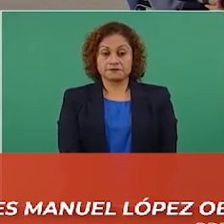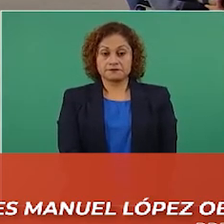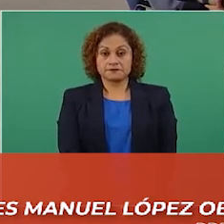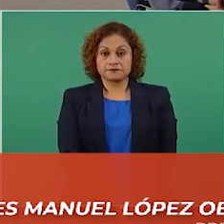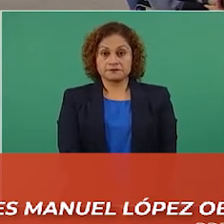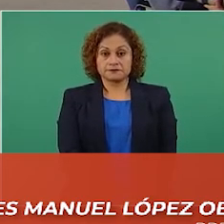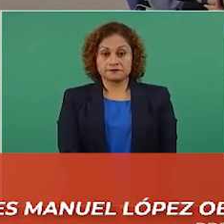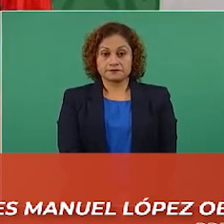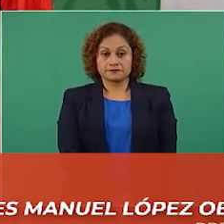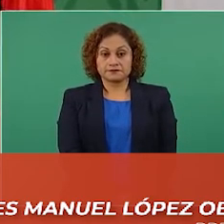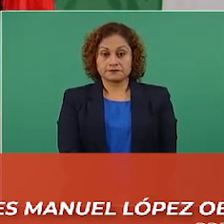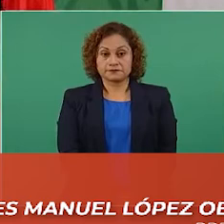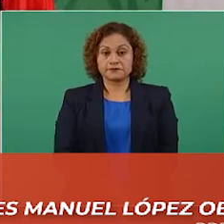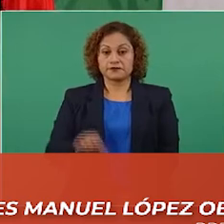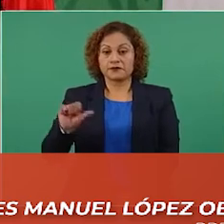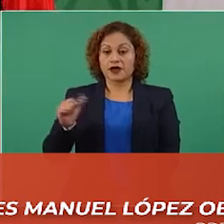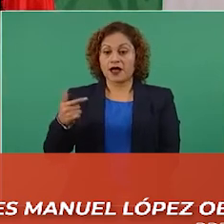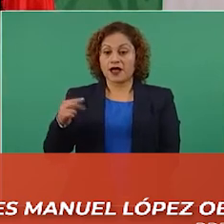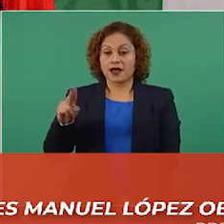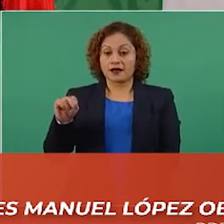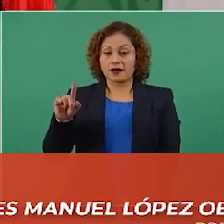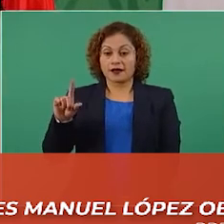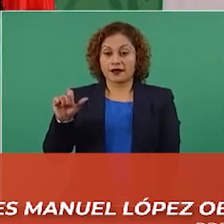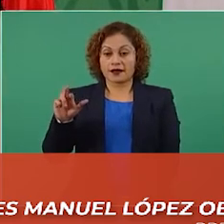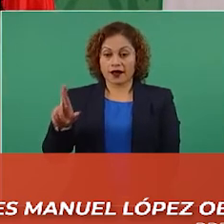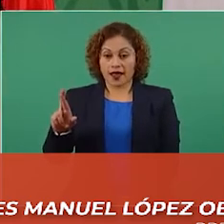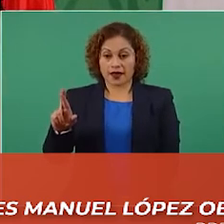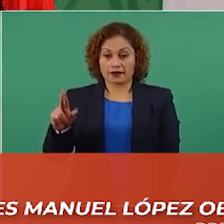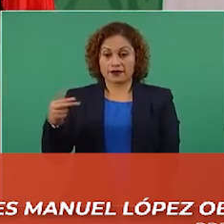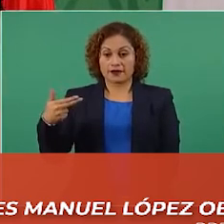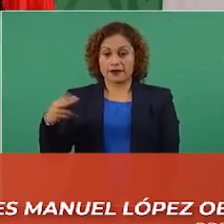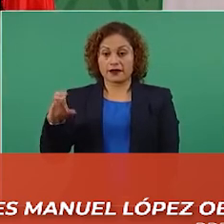Aguilar Héctor